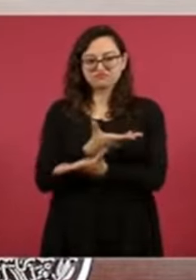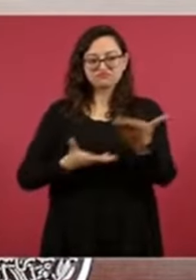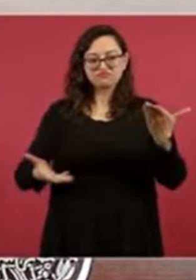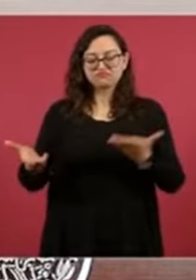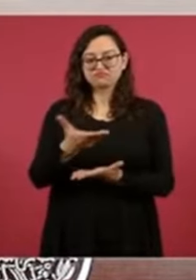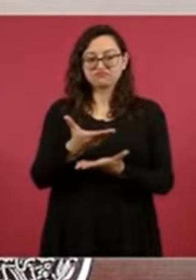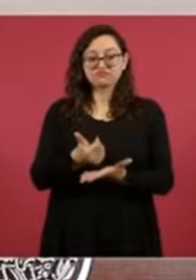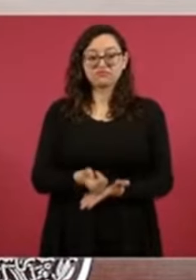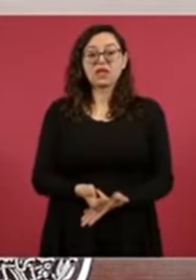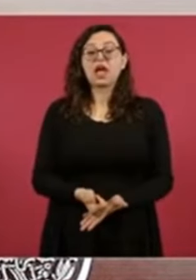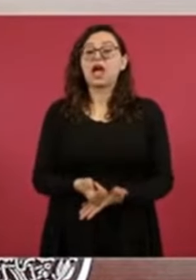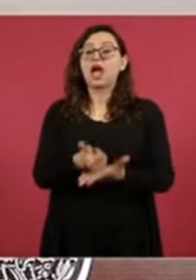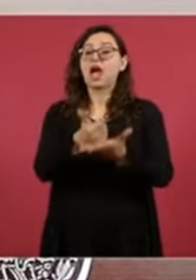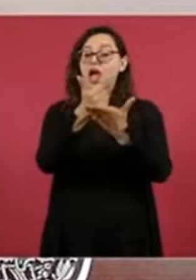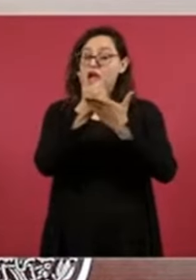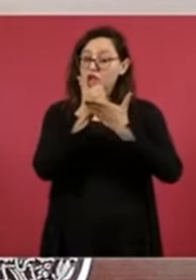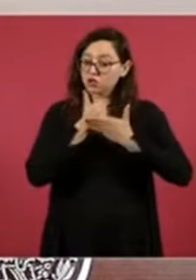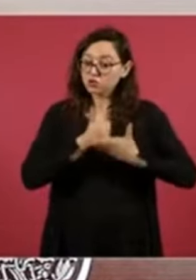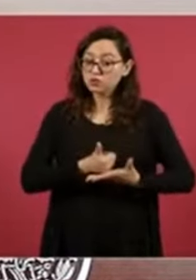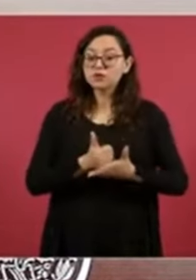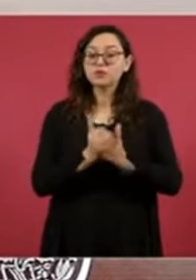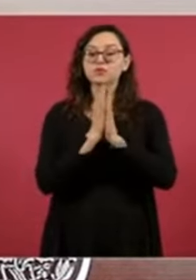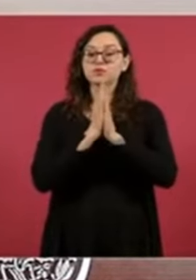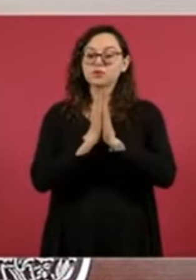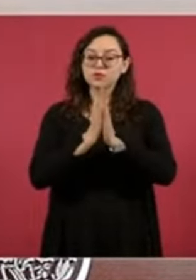les pido eso, cooperación,